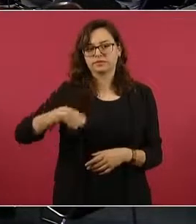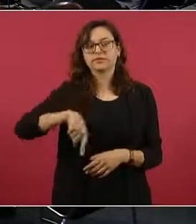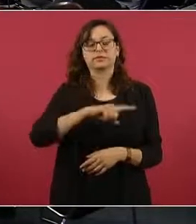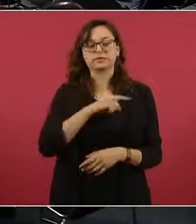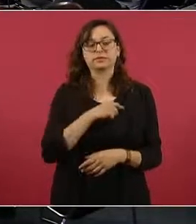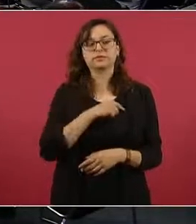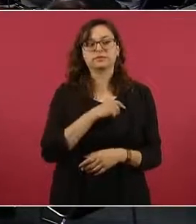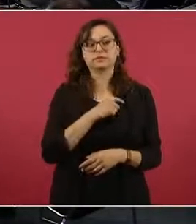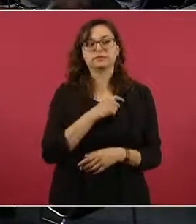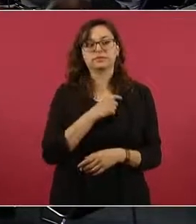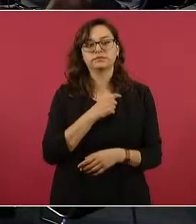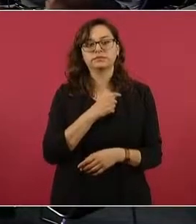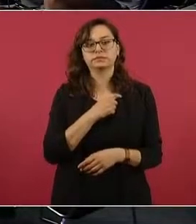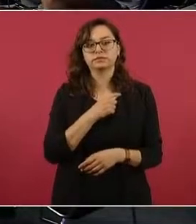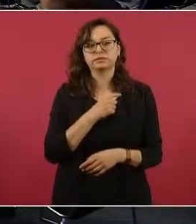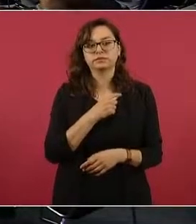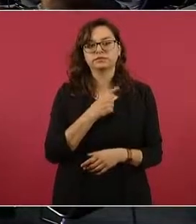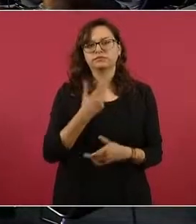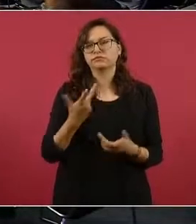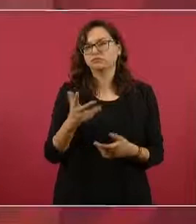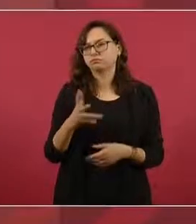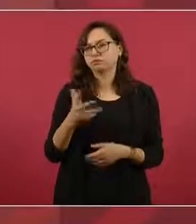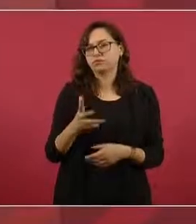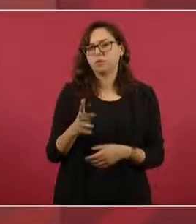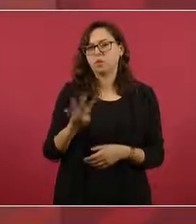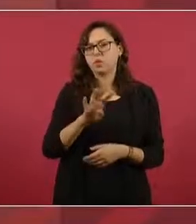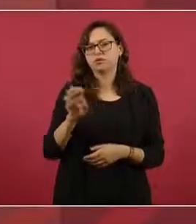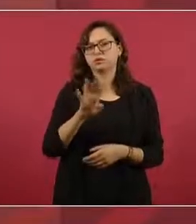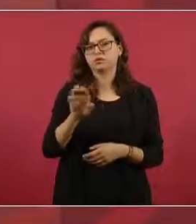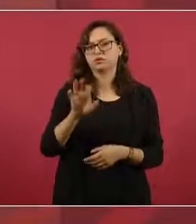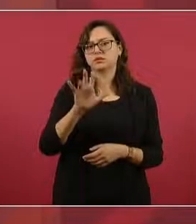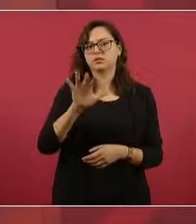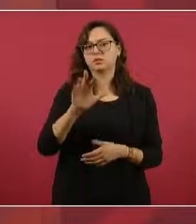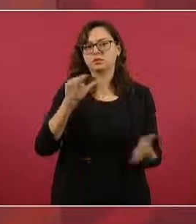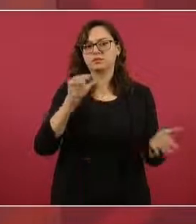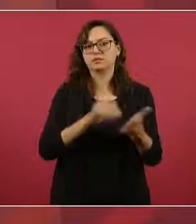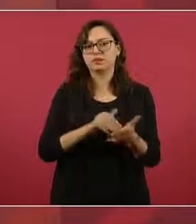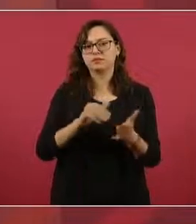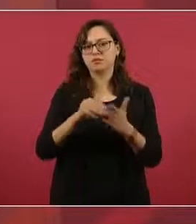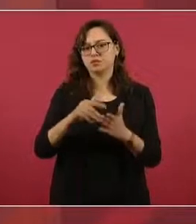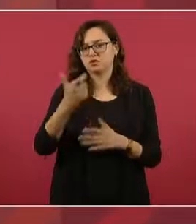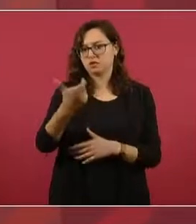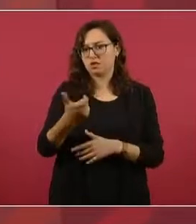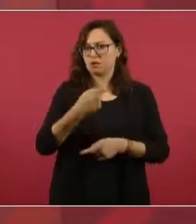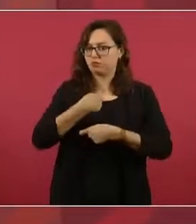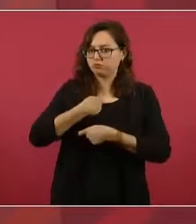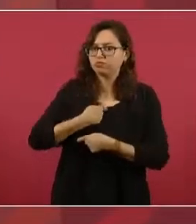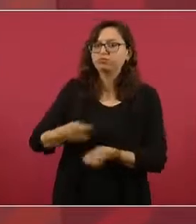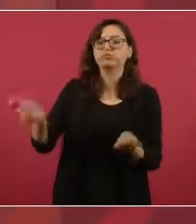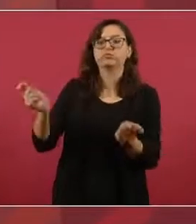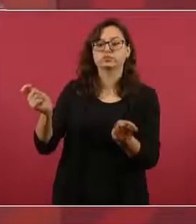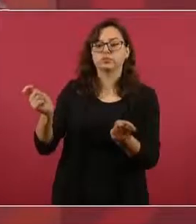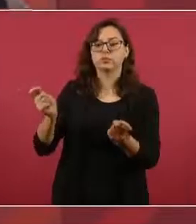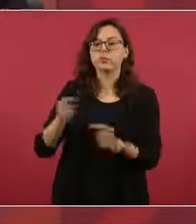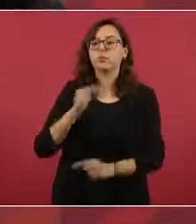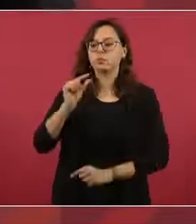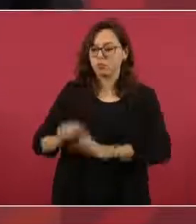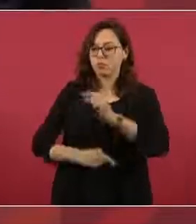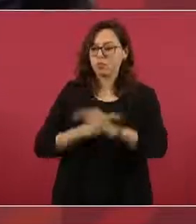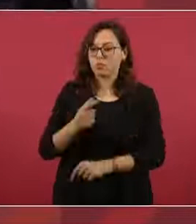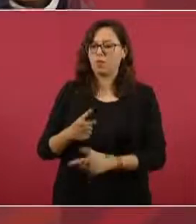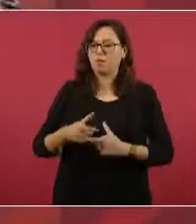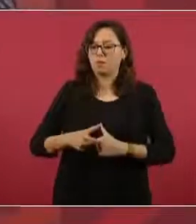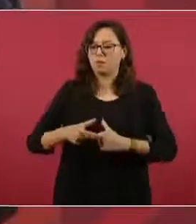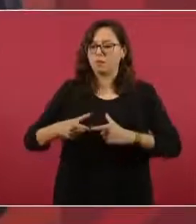cerca de 450 mil millones de pesos y va a ir creciendo.